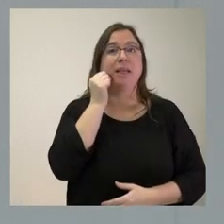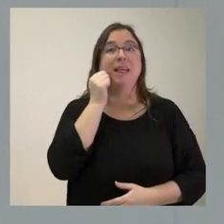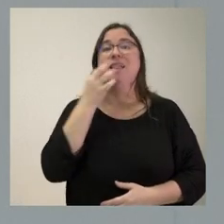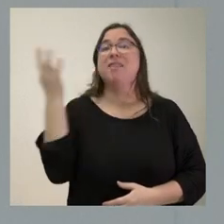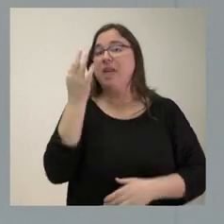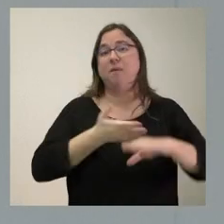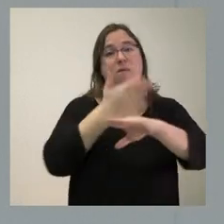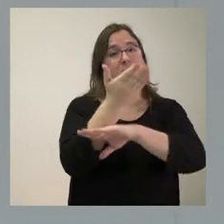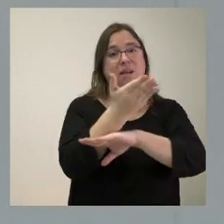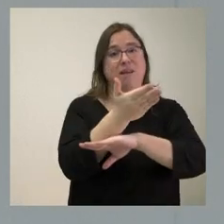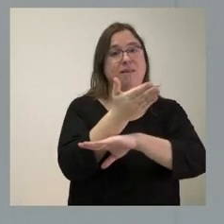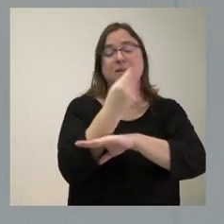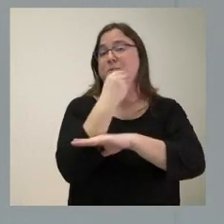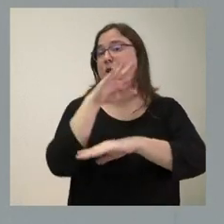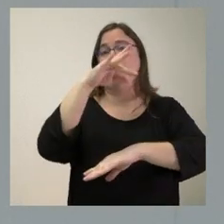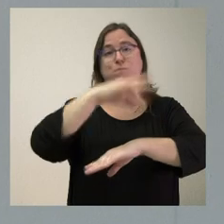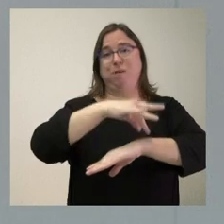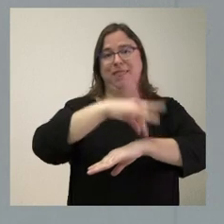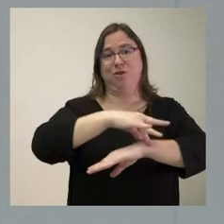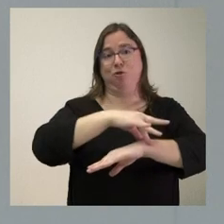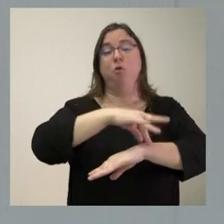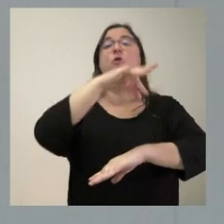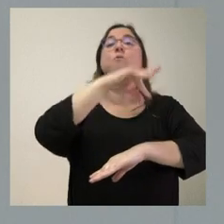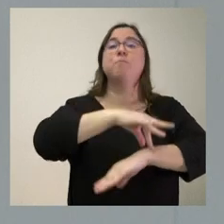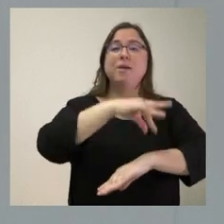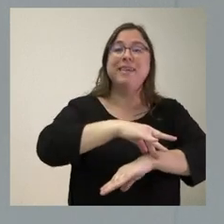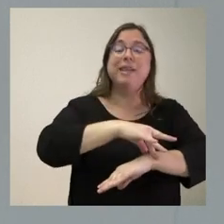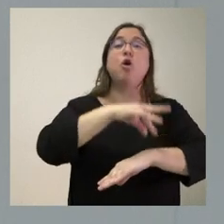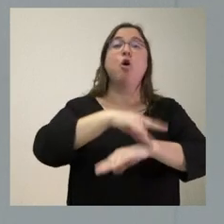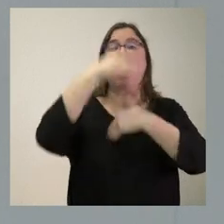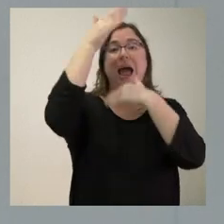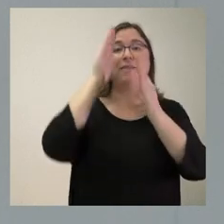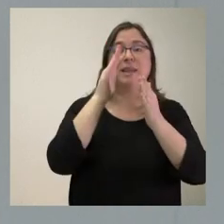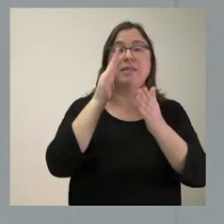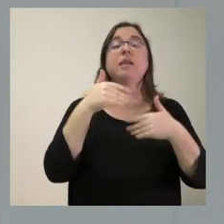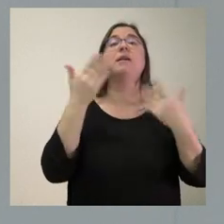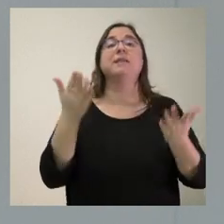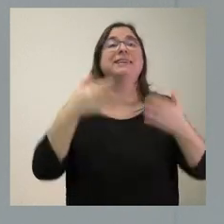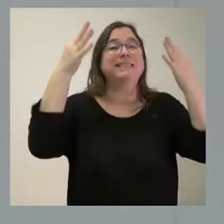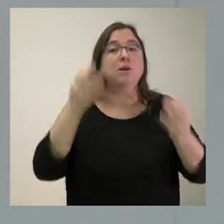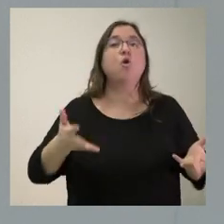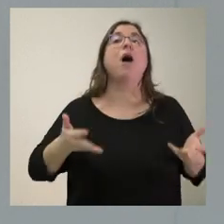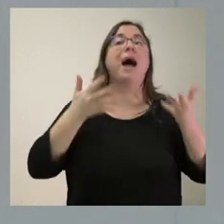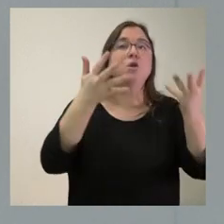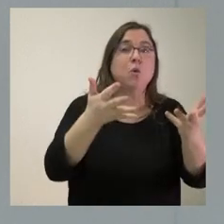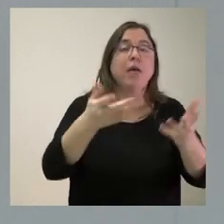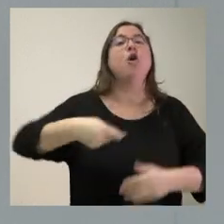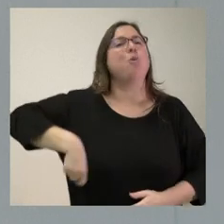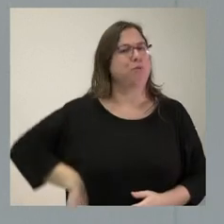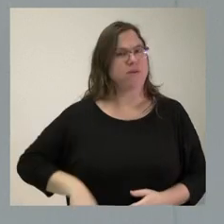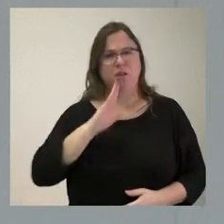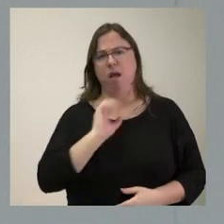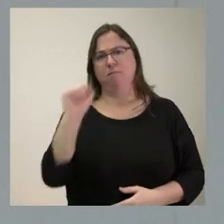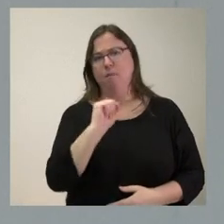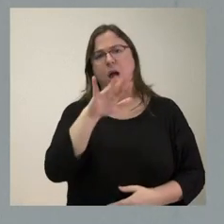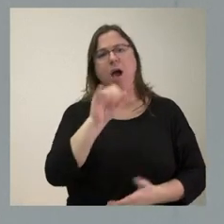que acudir es a su centro sanitario. En el centro sanitario el médico le va a atender y seguro que le va a ayudar. Tenemos profesionales estupendos en